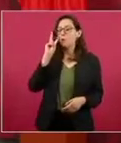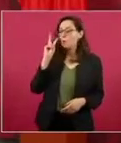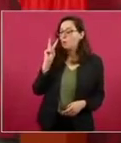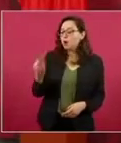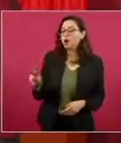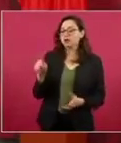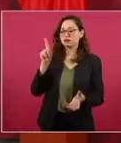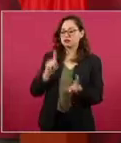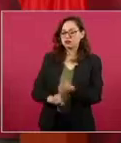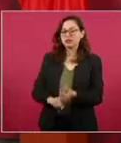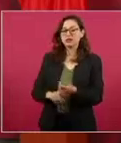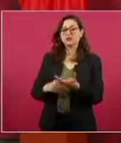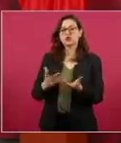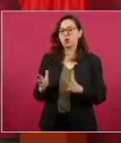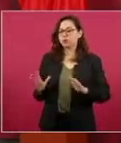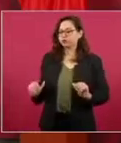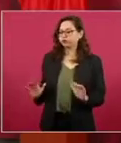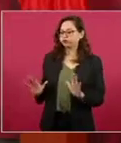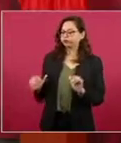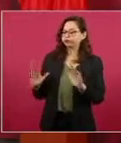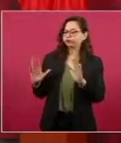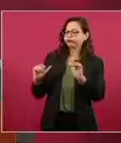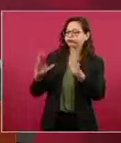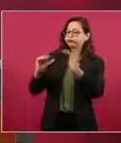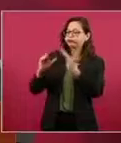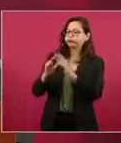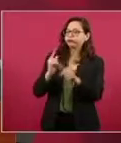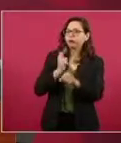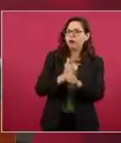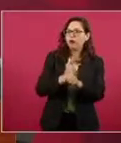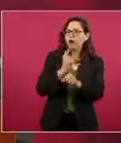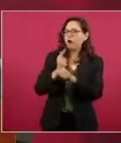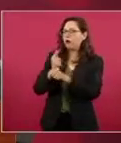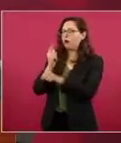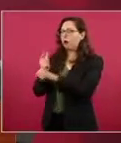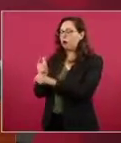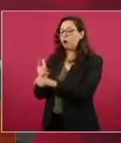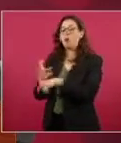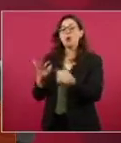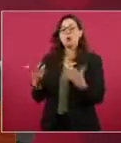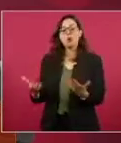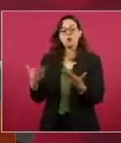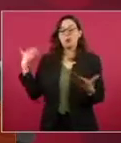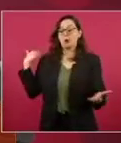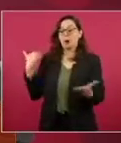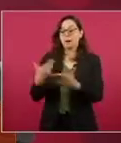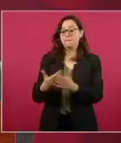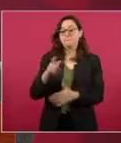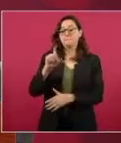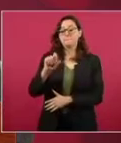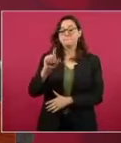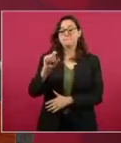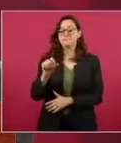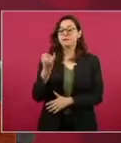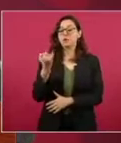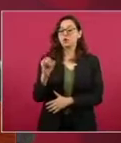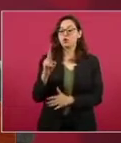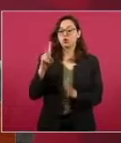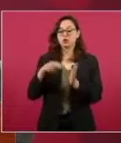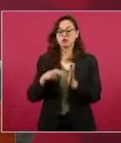bienes inmuebles que vamos encontrando, pueden ustedes comparar que hasta el 20 de junio de 2022